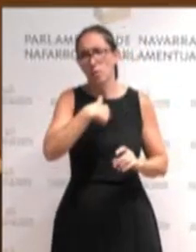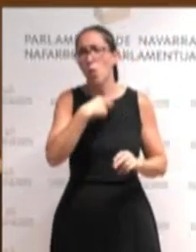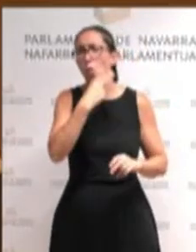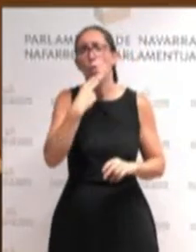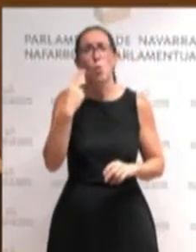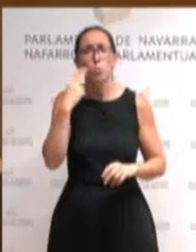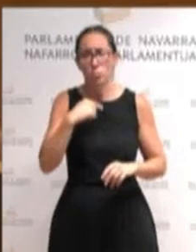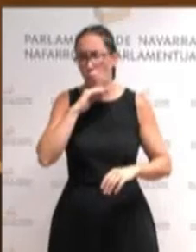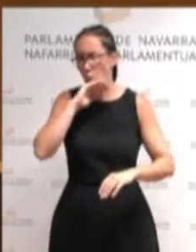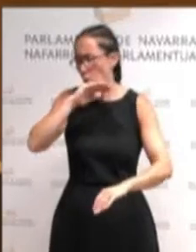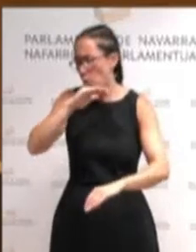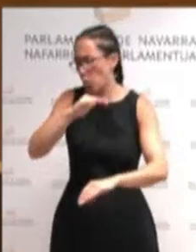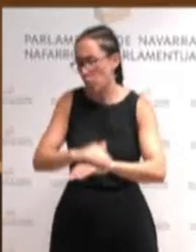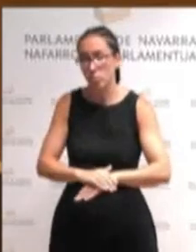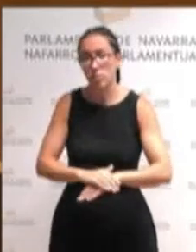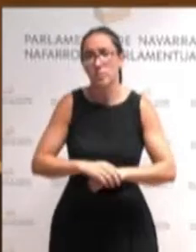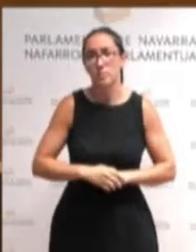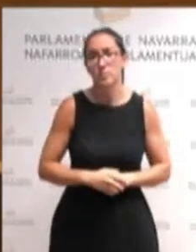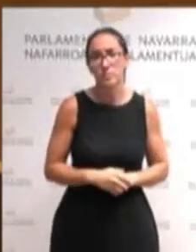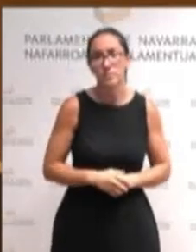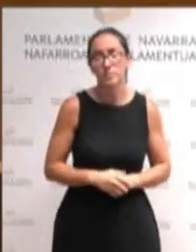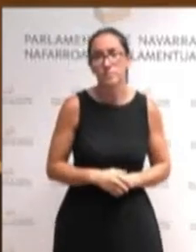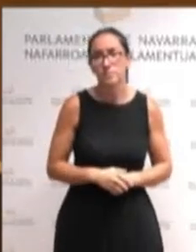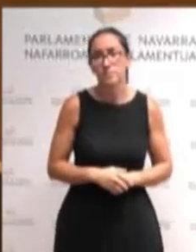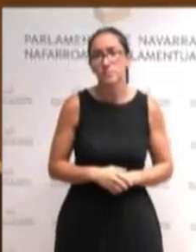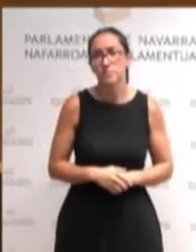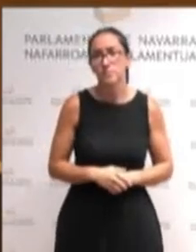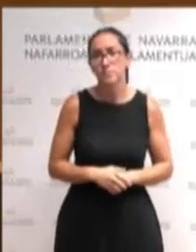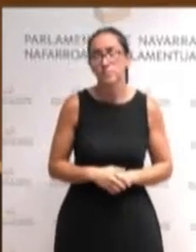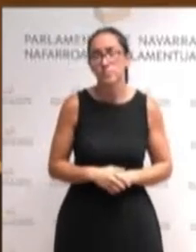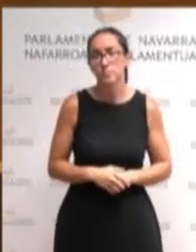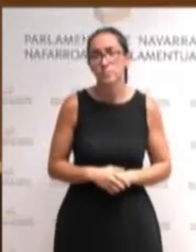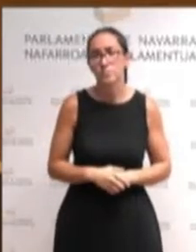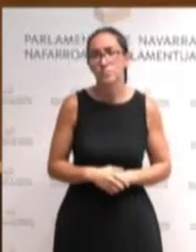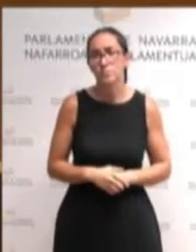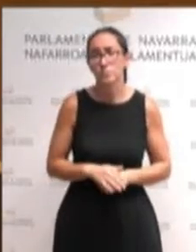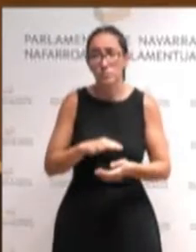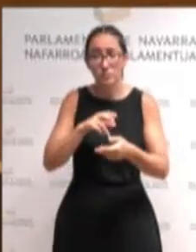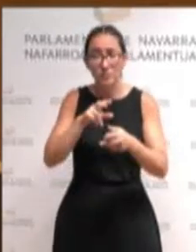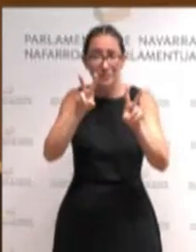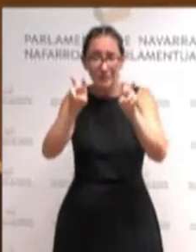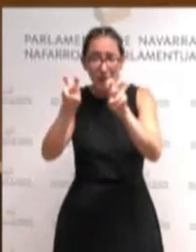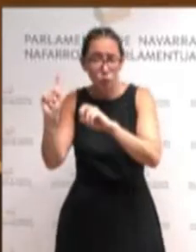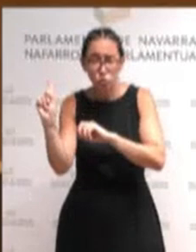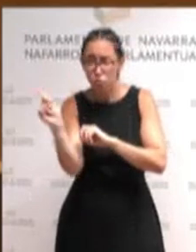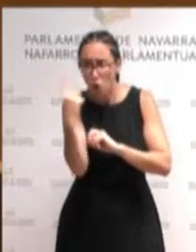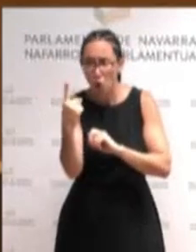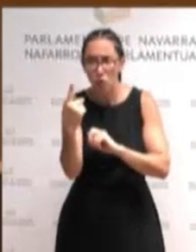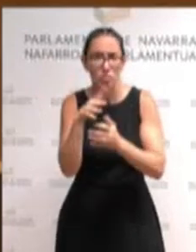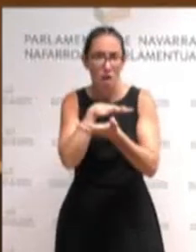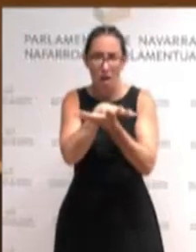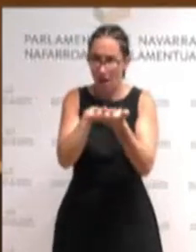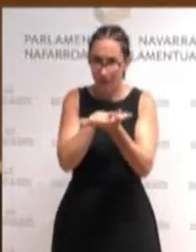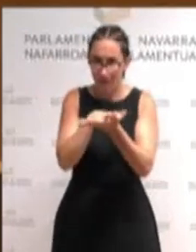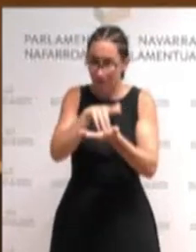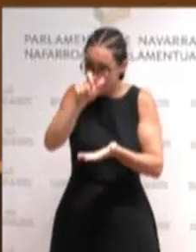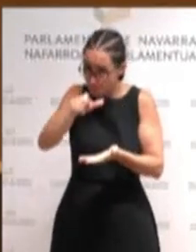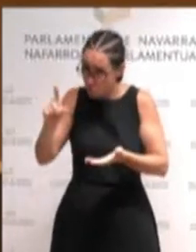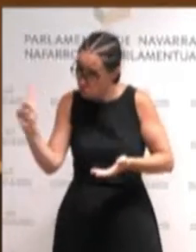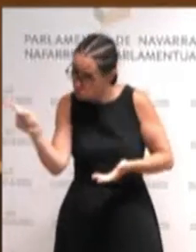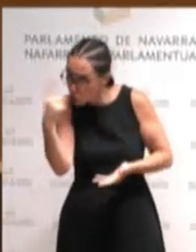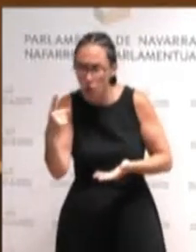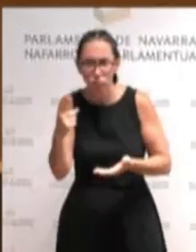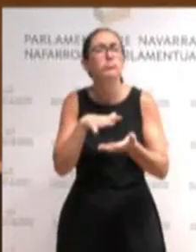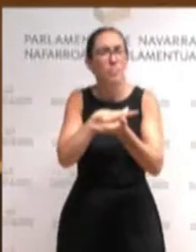guztiaz itzegiteko asmoz guztiak ure lehentasunak maiganean jartzeko